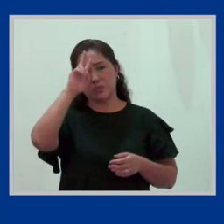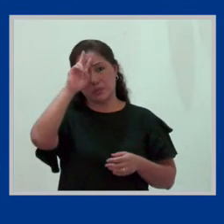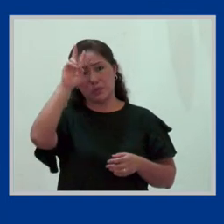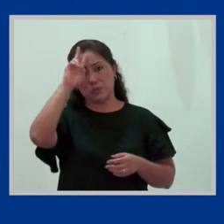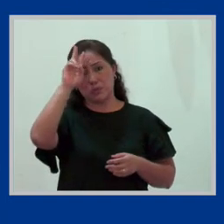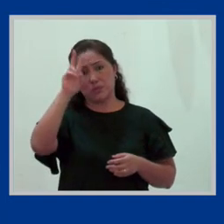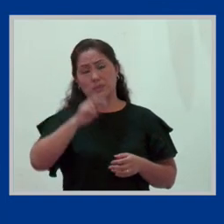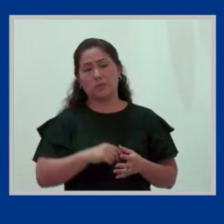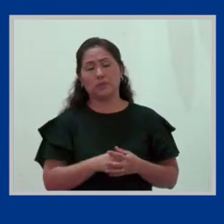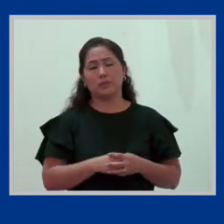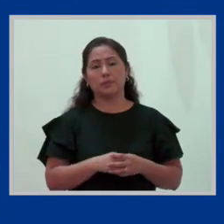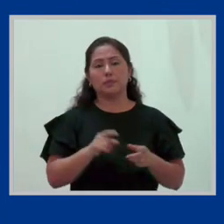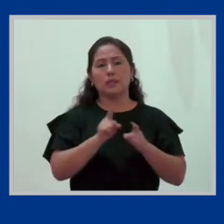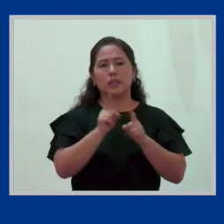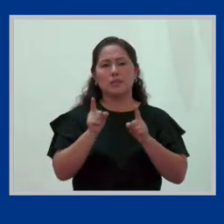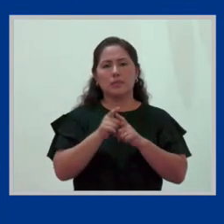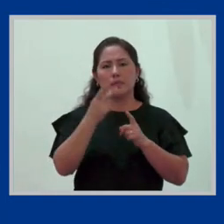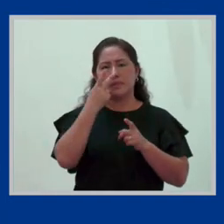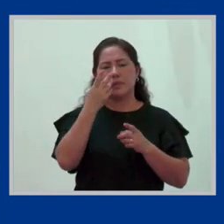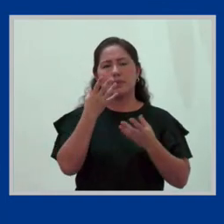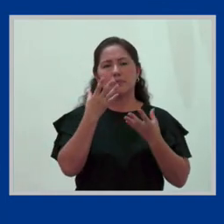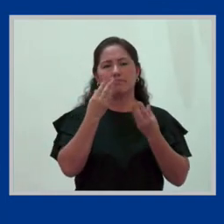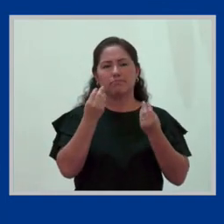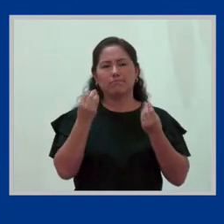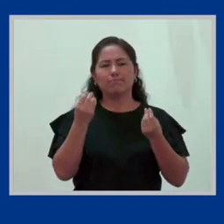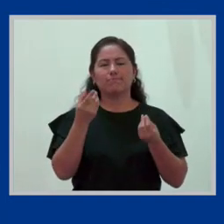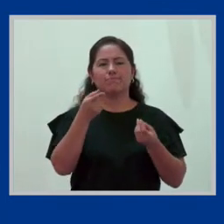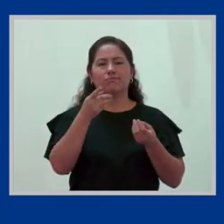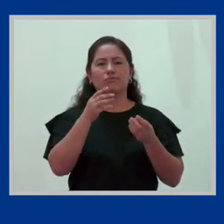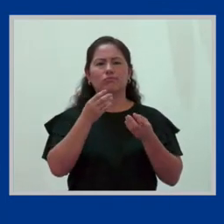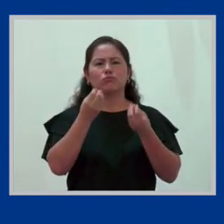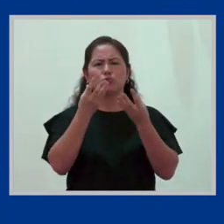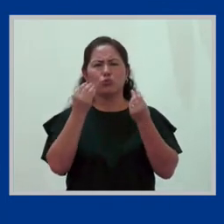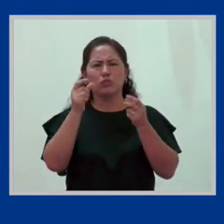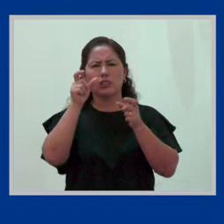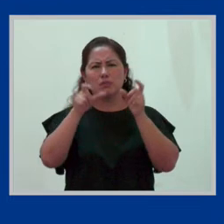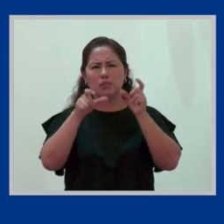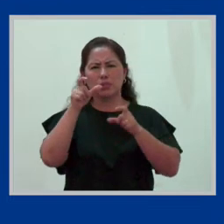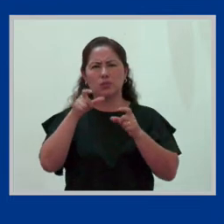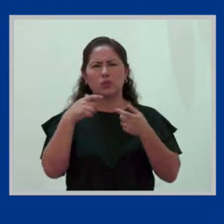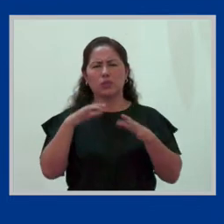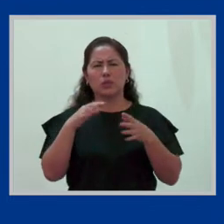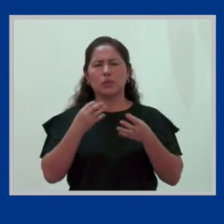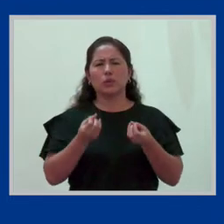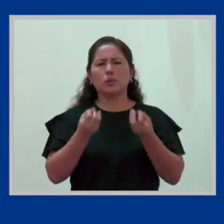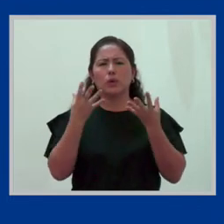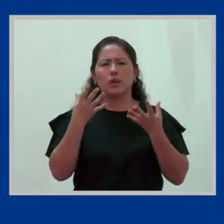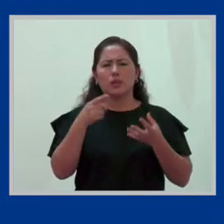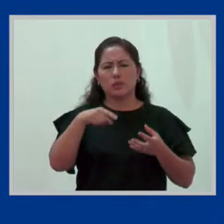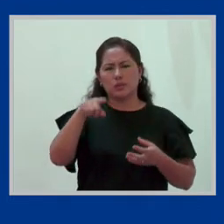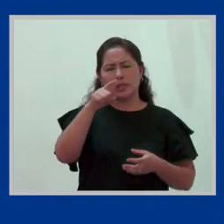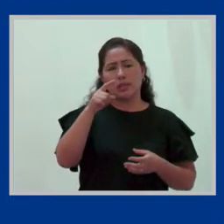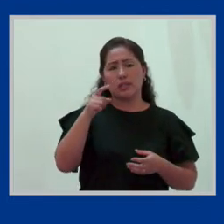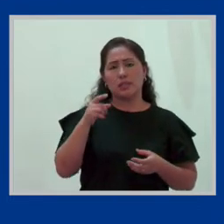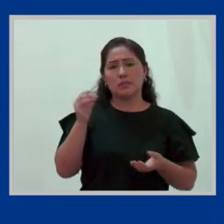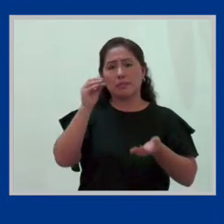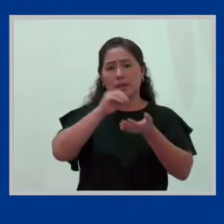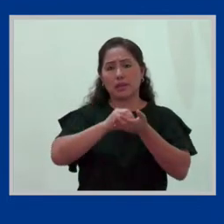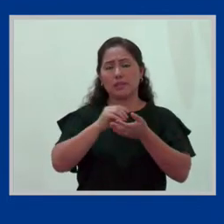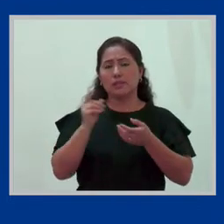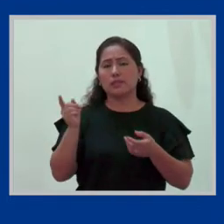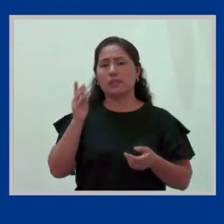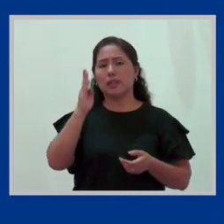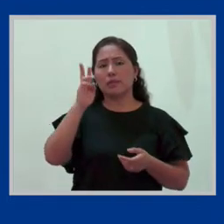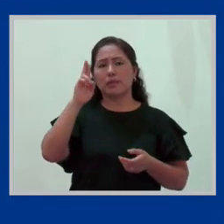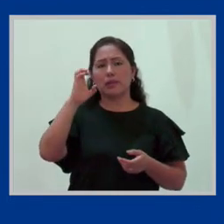también de cifras y qué es lo que ocurre en nuestro contexto y de repente aterrizarlo un poquito más. La brecha de